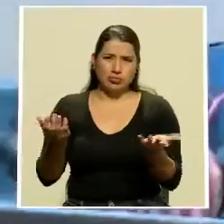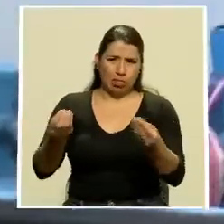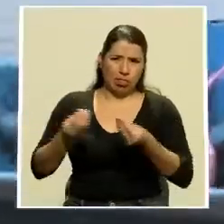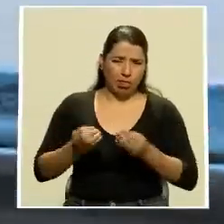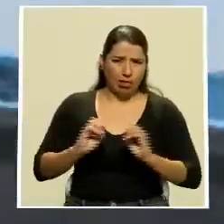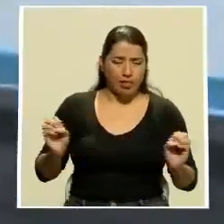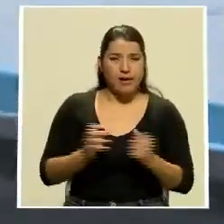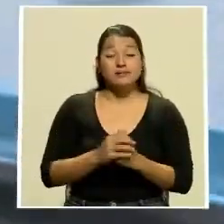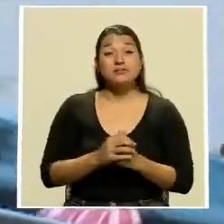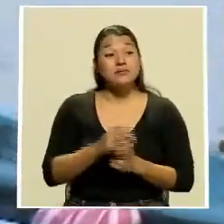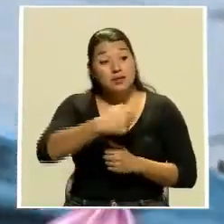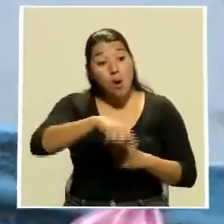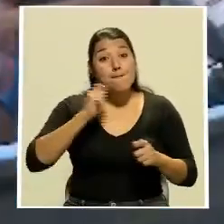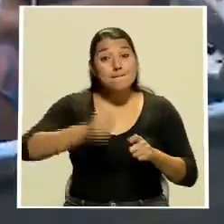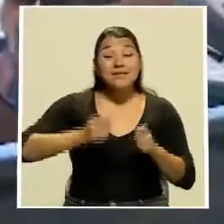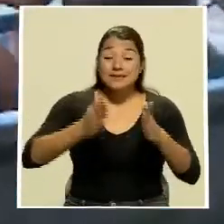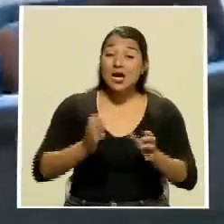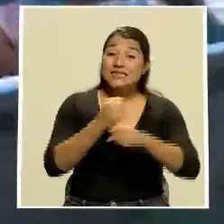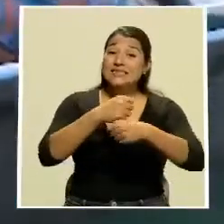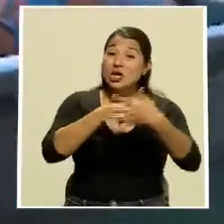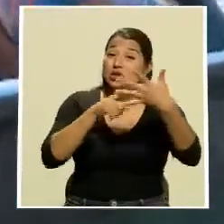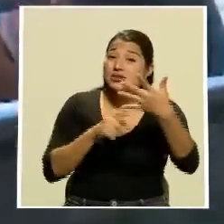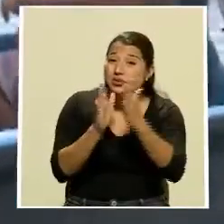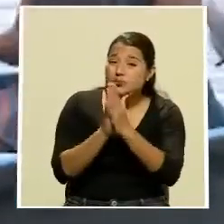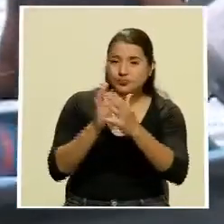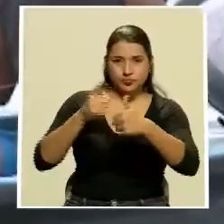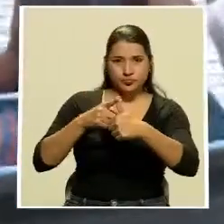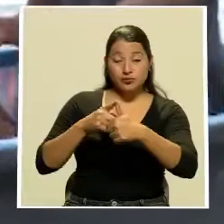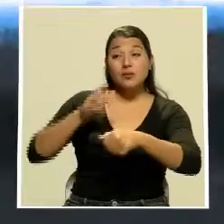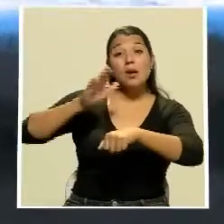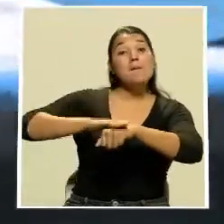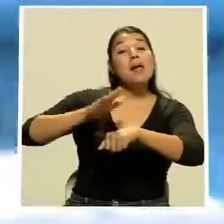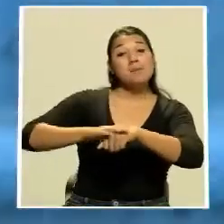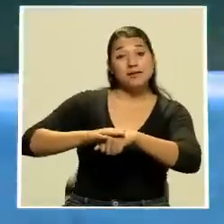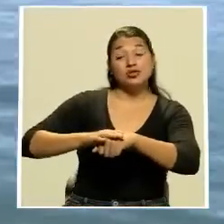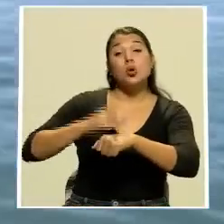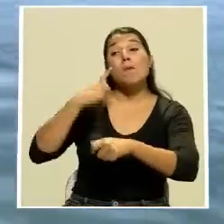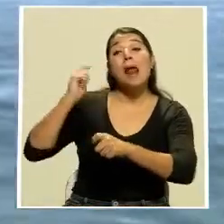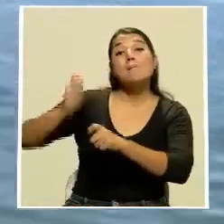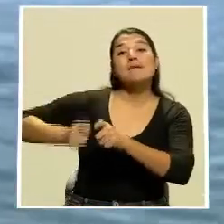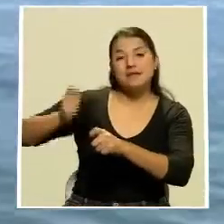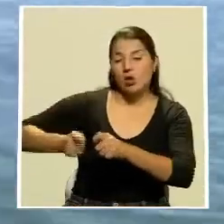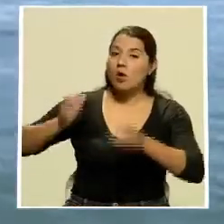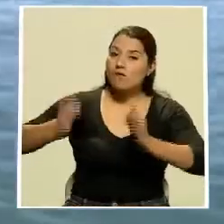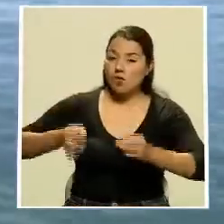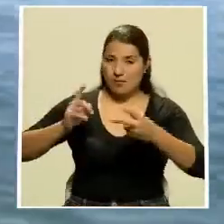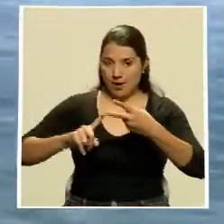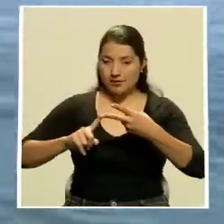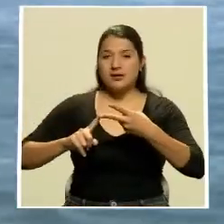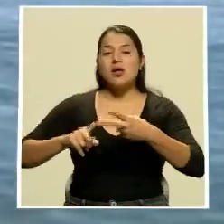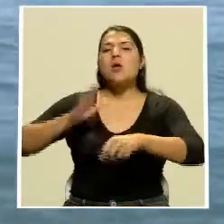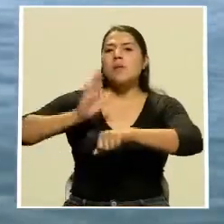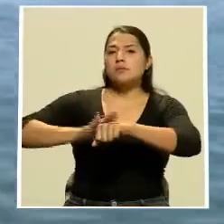peticiones que realizó este sector, entre las que destacan la formalización de las licencias para los pescadores artesanales, la formalización de los